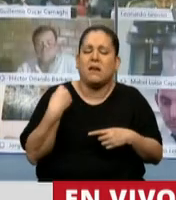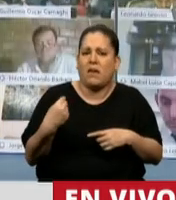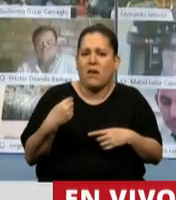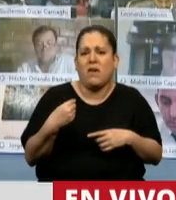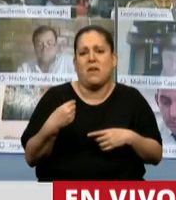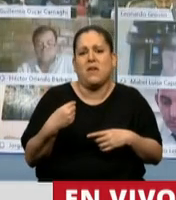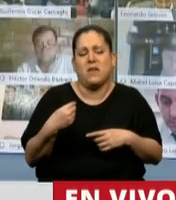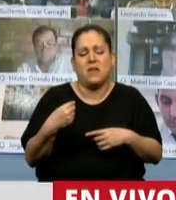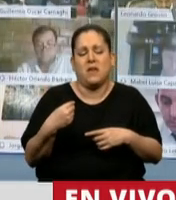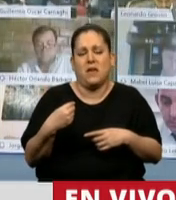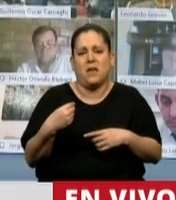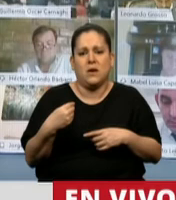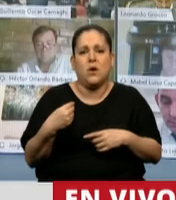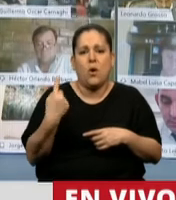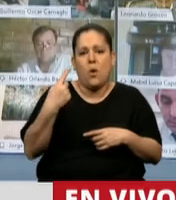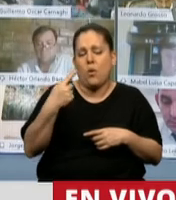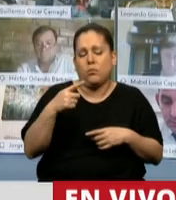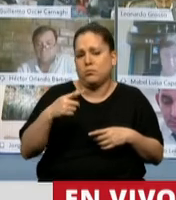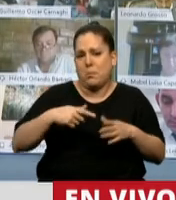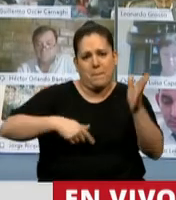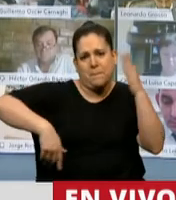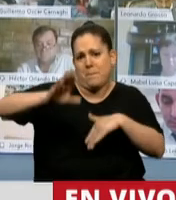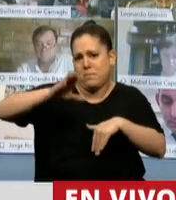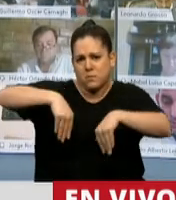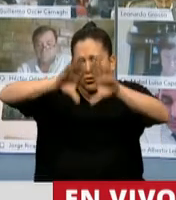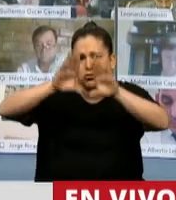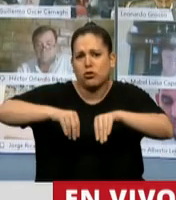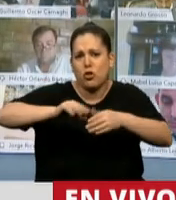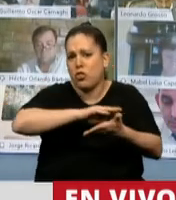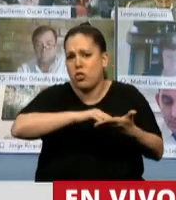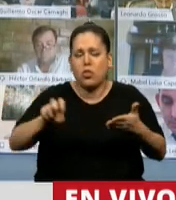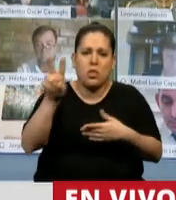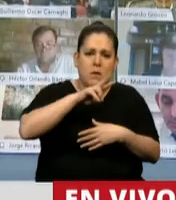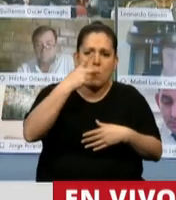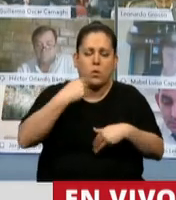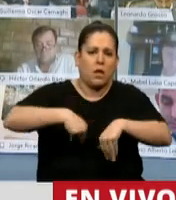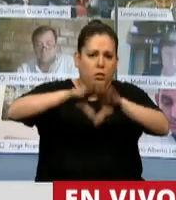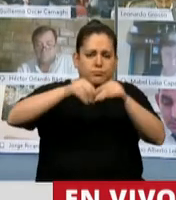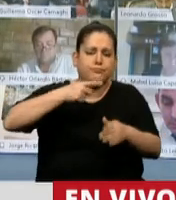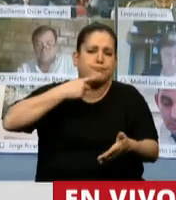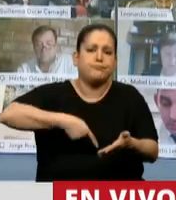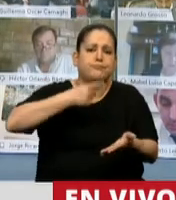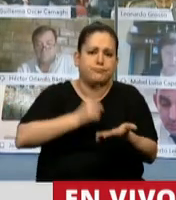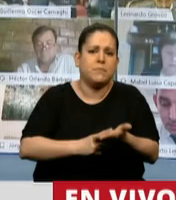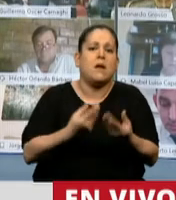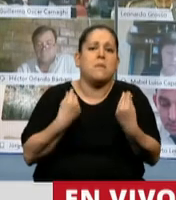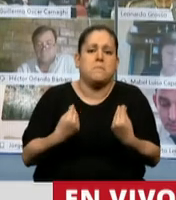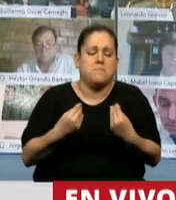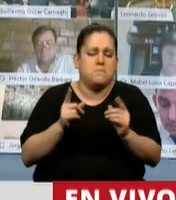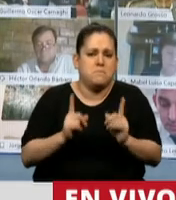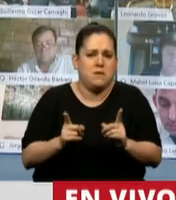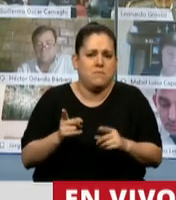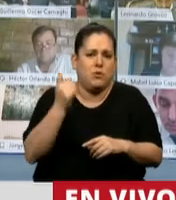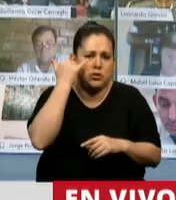que unánimemente los diputados hayamos tomado la decisión que hemos tomado